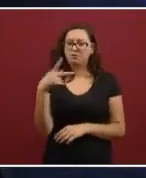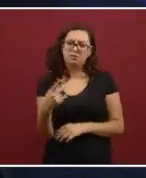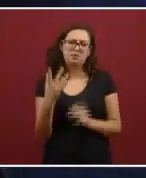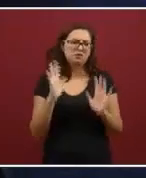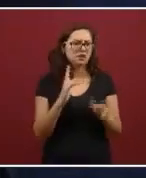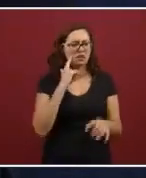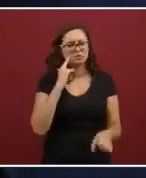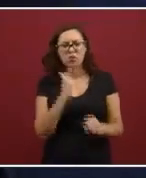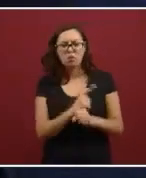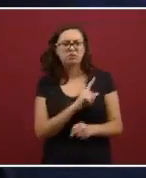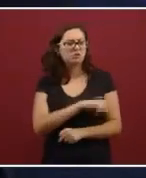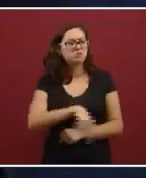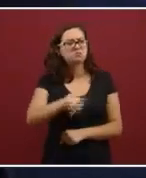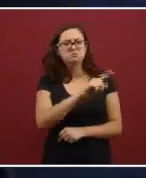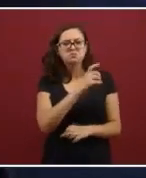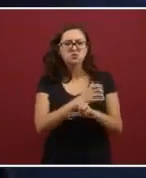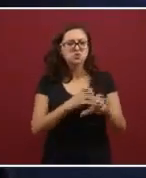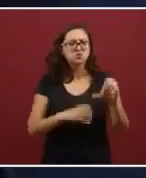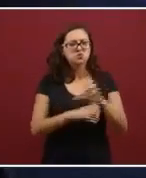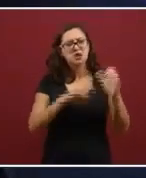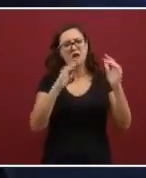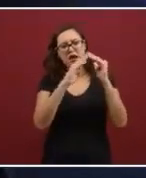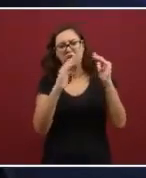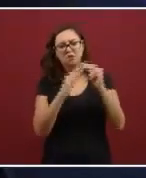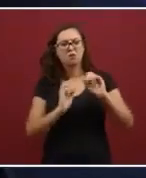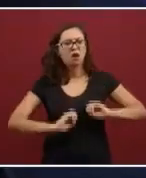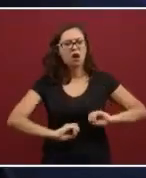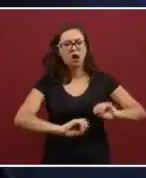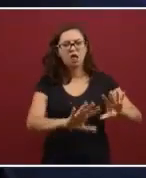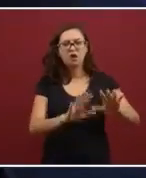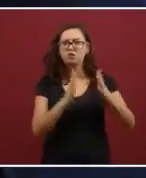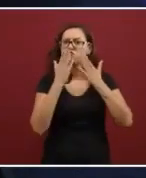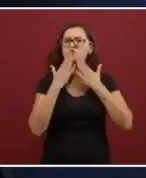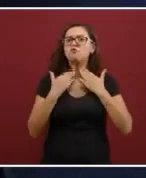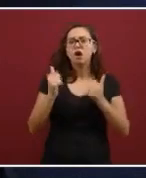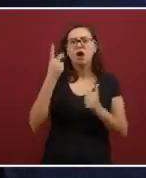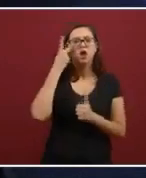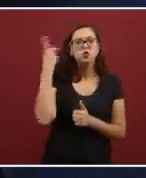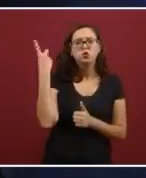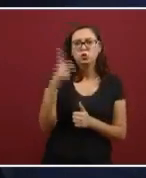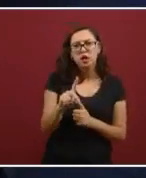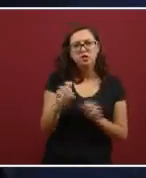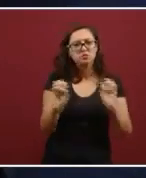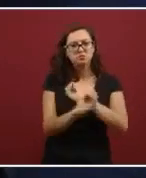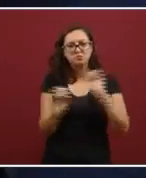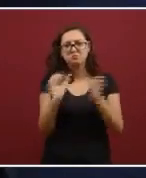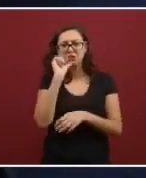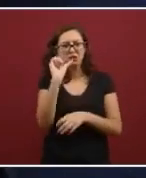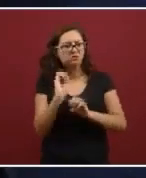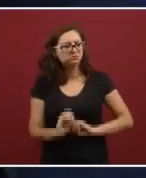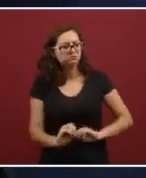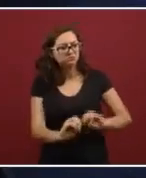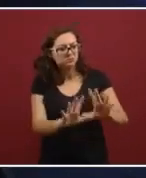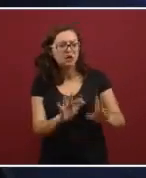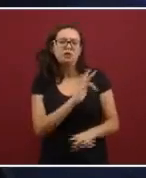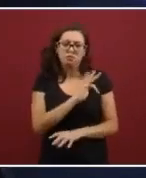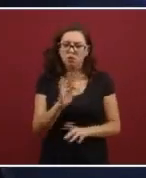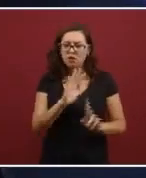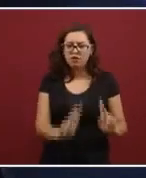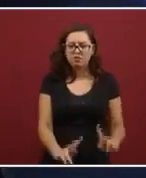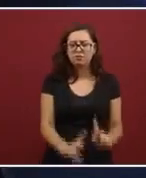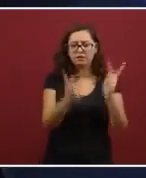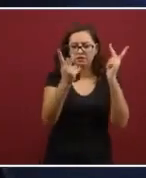en abandono. Esos bienes ya no tienen ninguna problemática, ya los podemos vender y se le dará un destino.